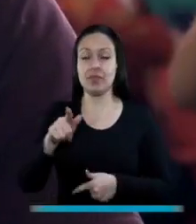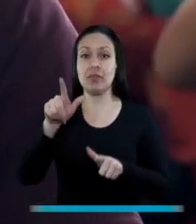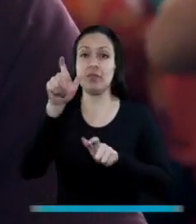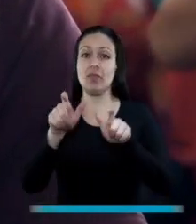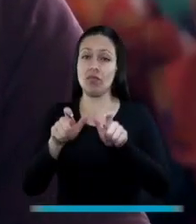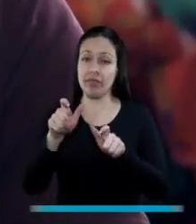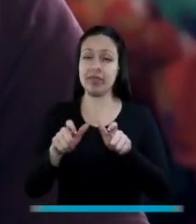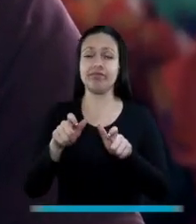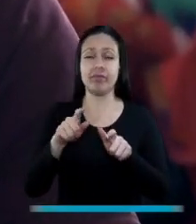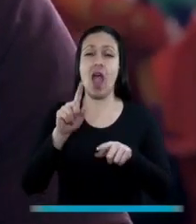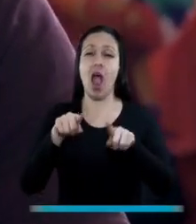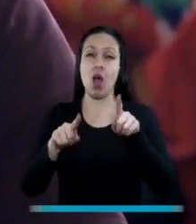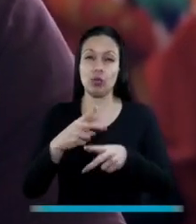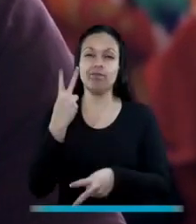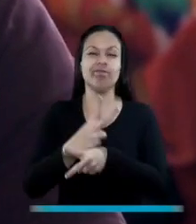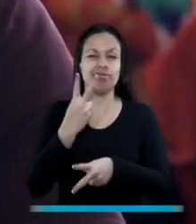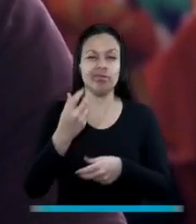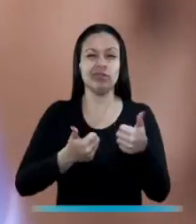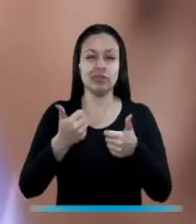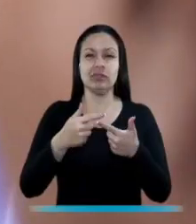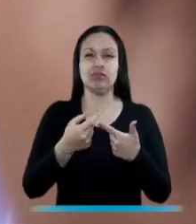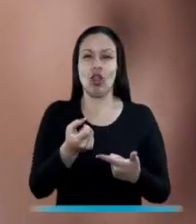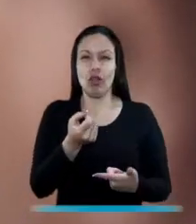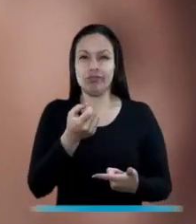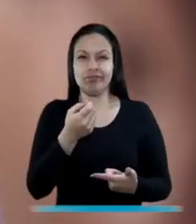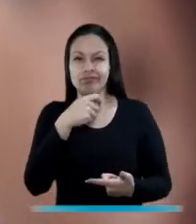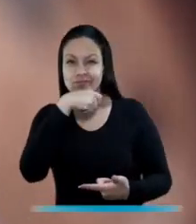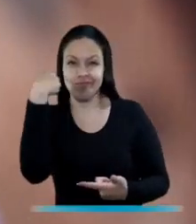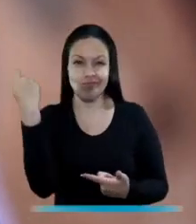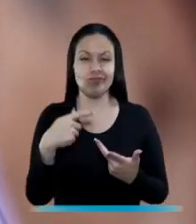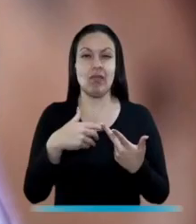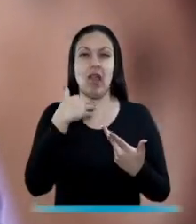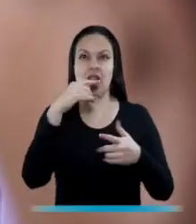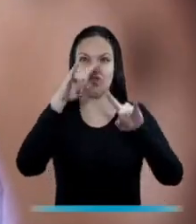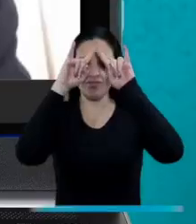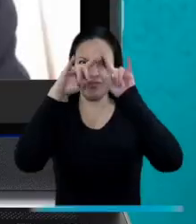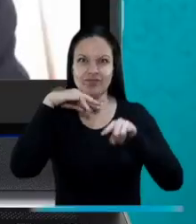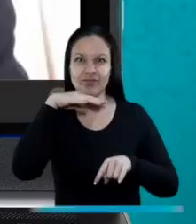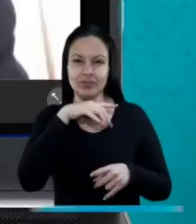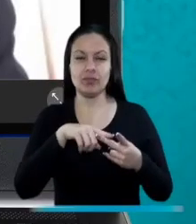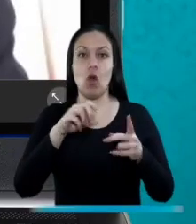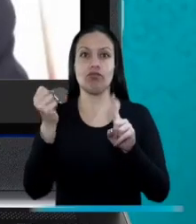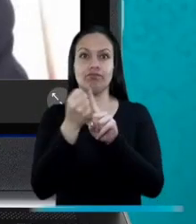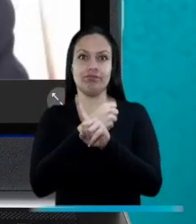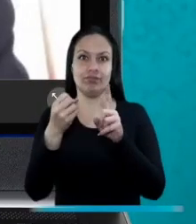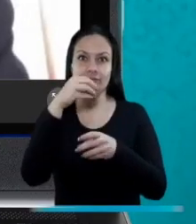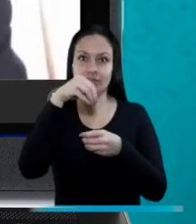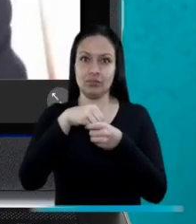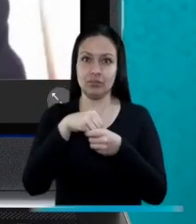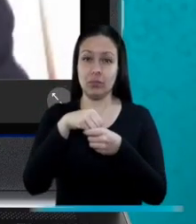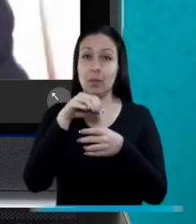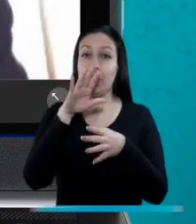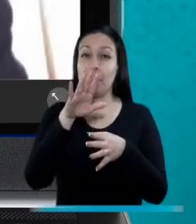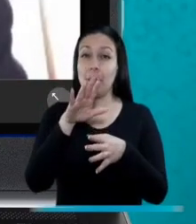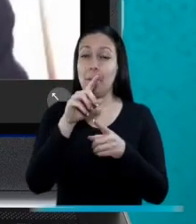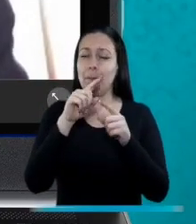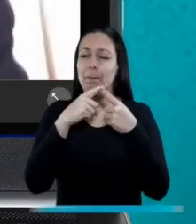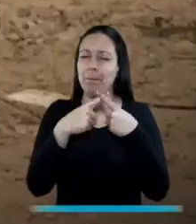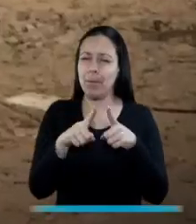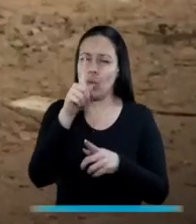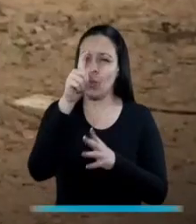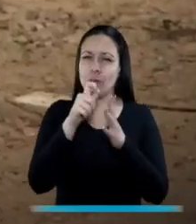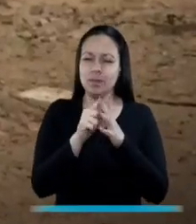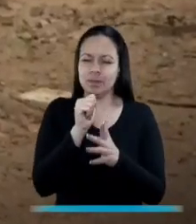tienen unos riesgos inherentes al uso de drogas, al uso de la pornografía, a la violencia intrafamiliar. Y un riesgo muchísimo